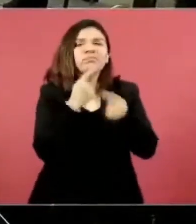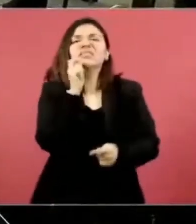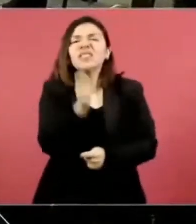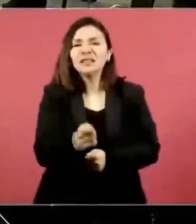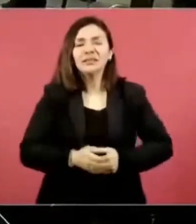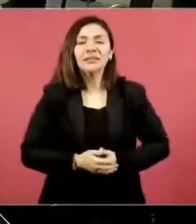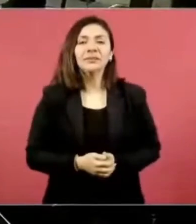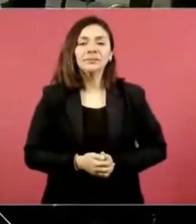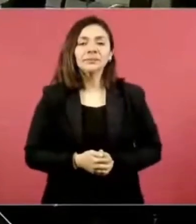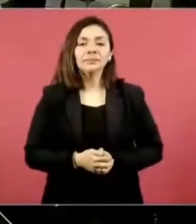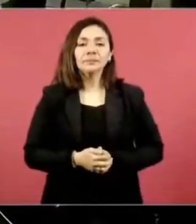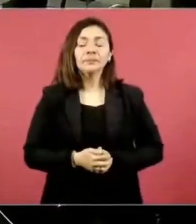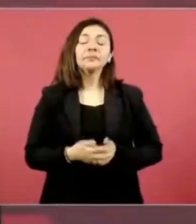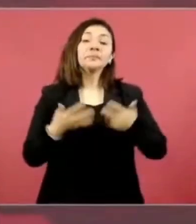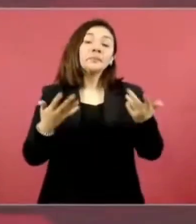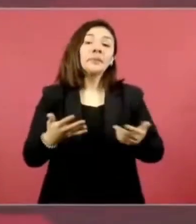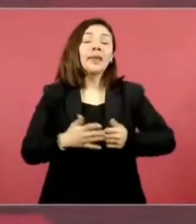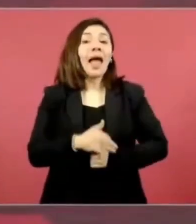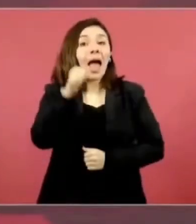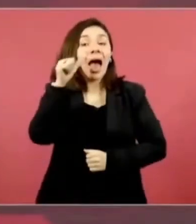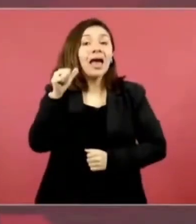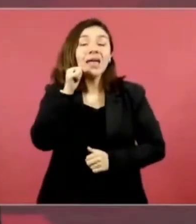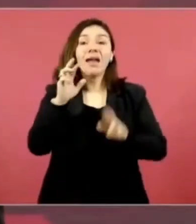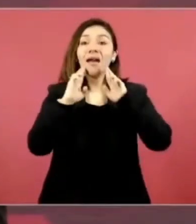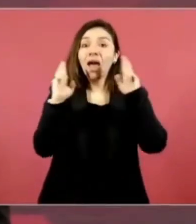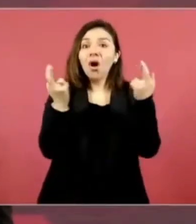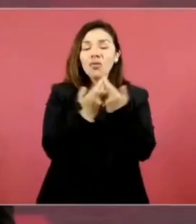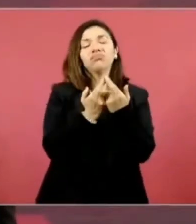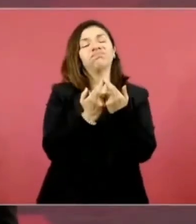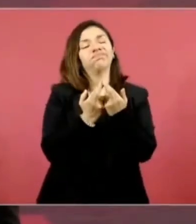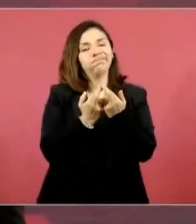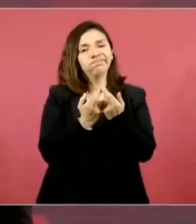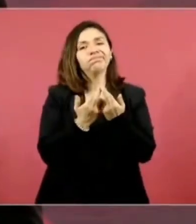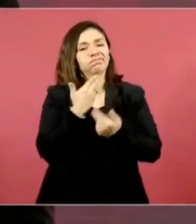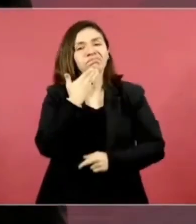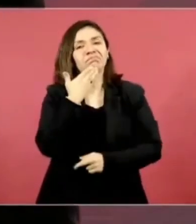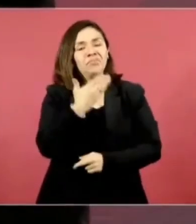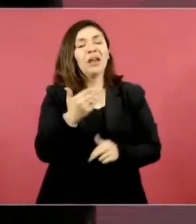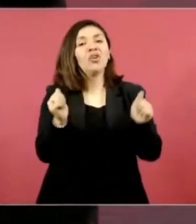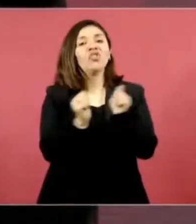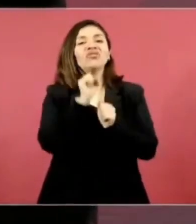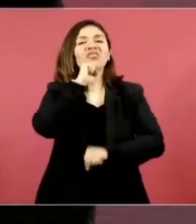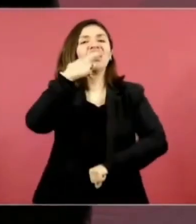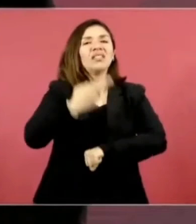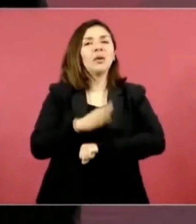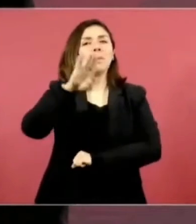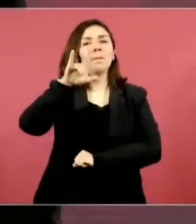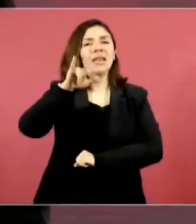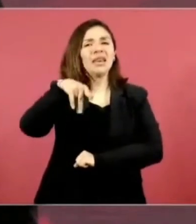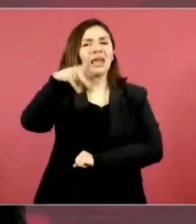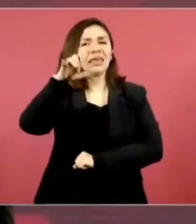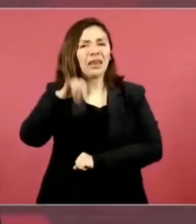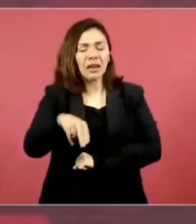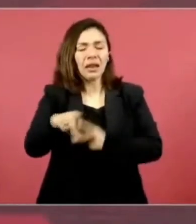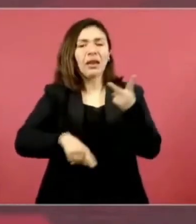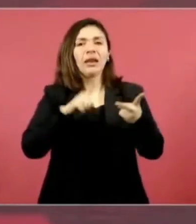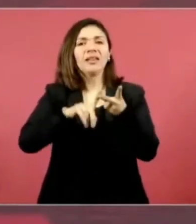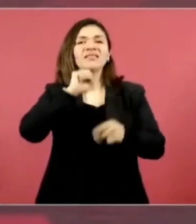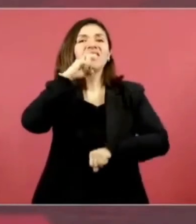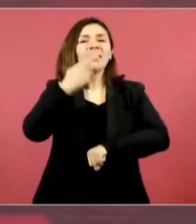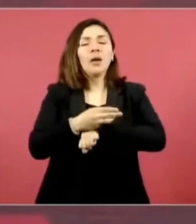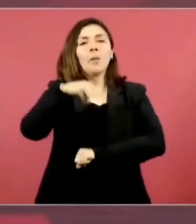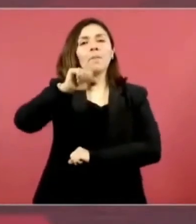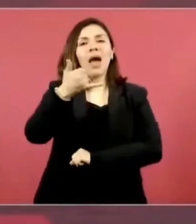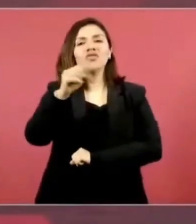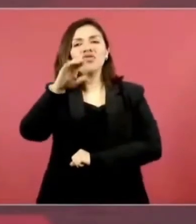Bueno, fue muy buena la reunión con el secretario Blinken, con el secretario Mallorca,